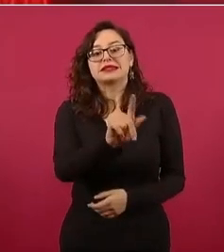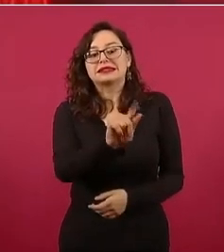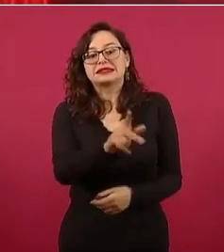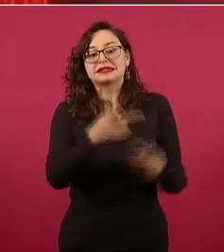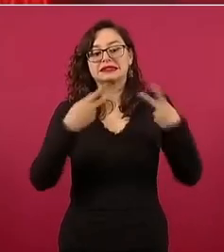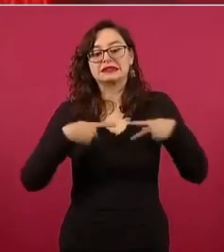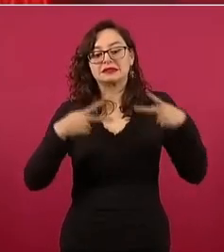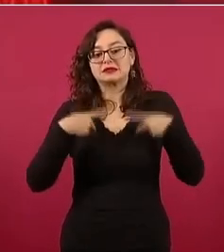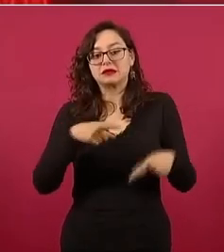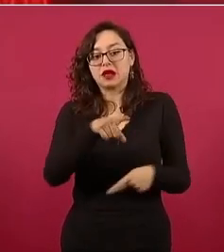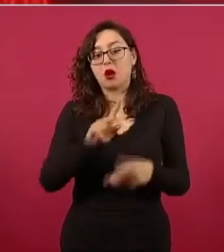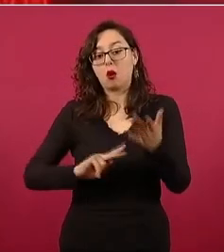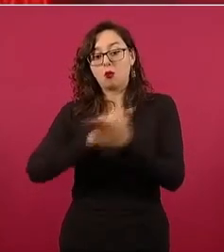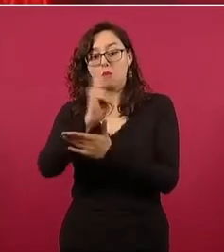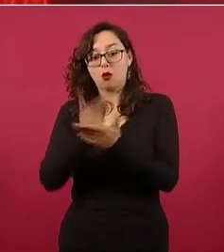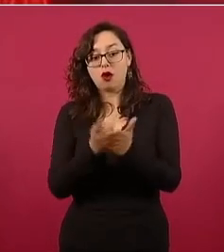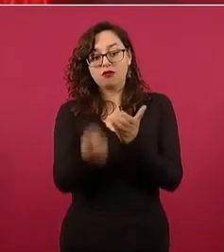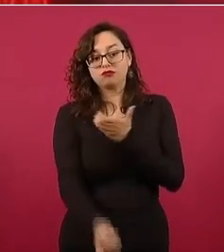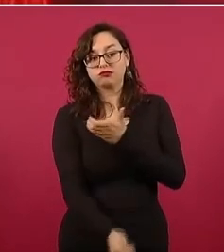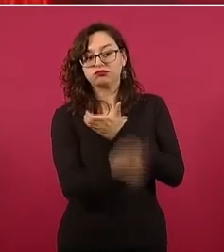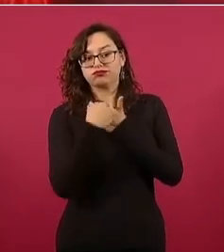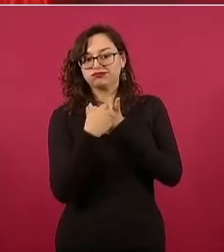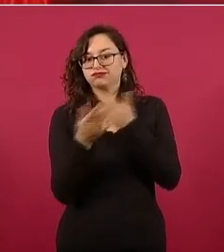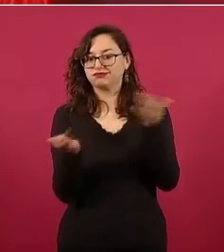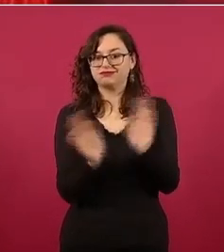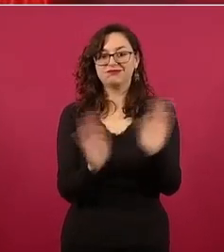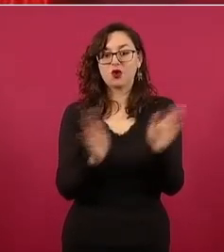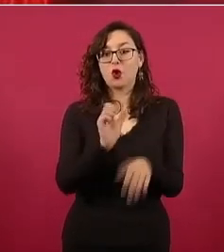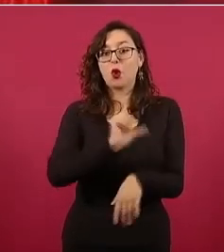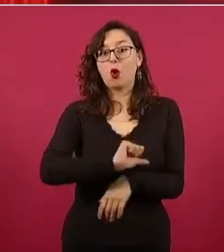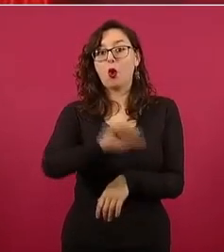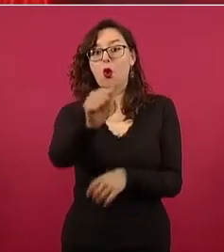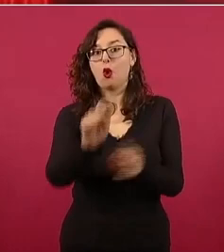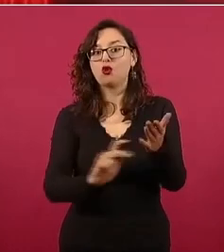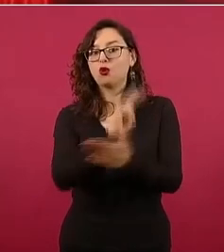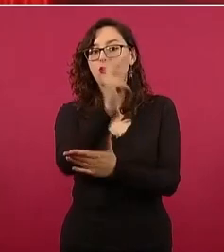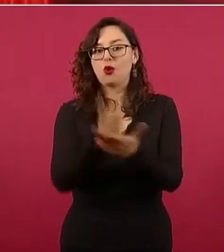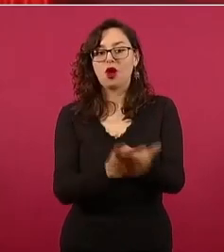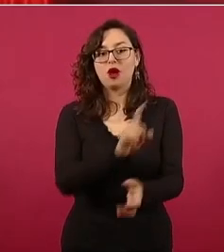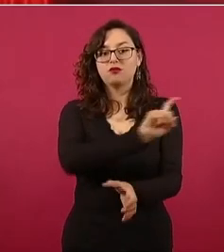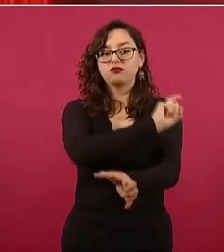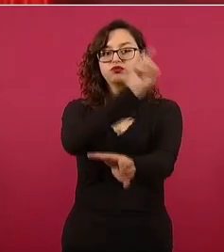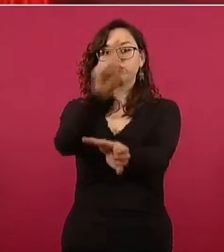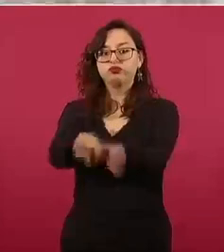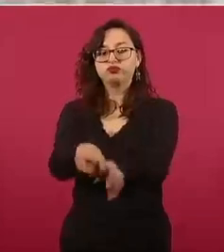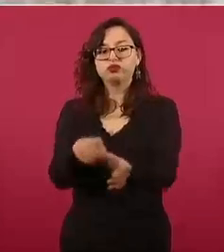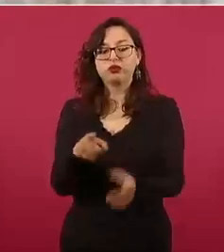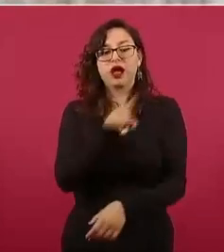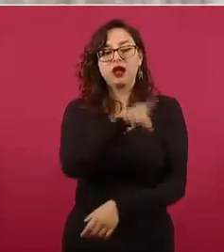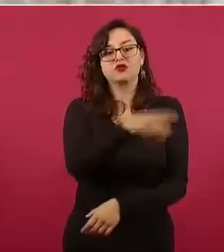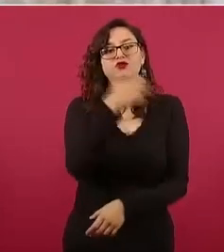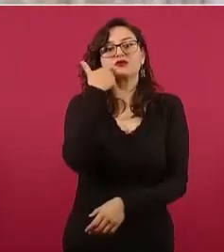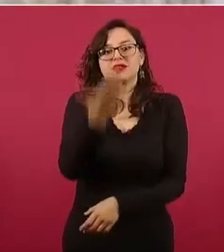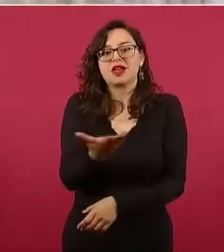de otro programa y piden ellos que sean también contratados